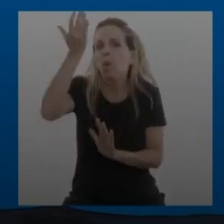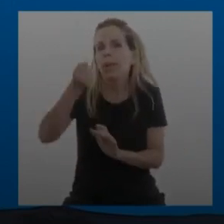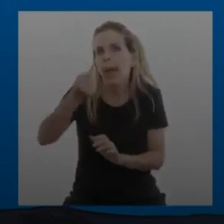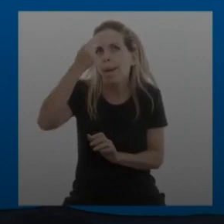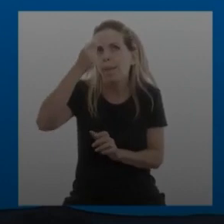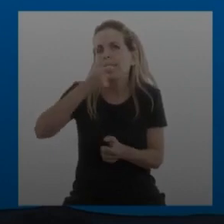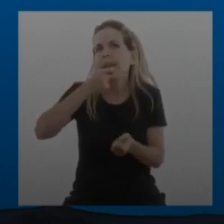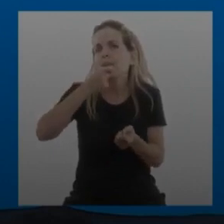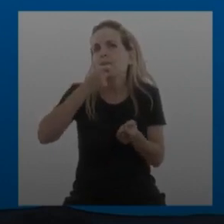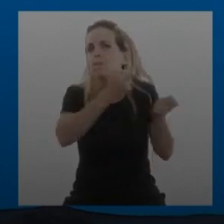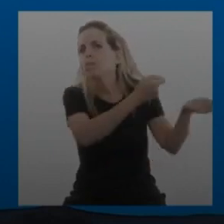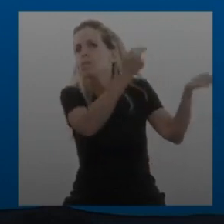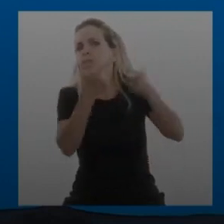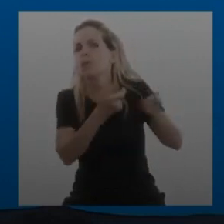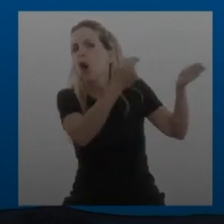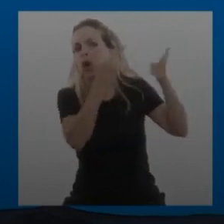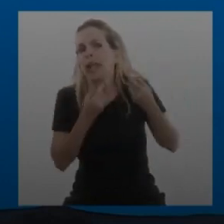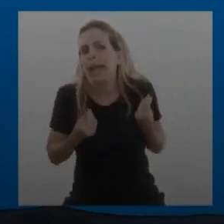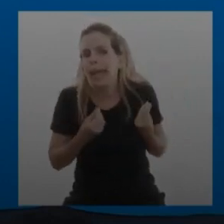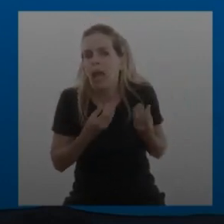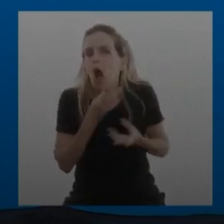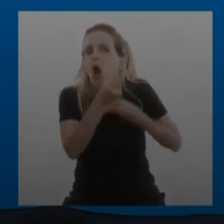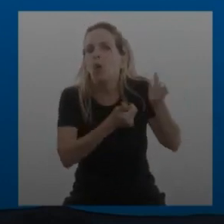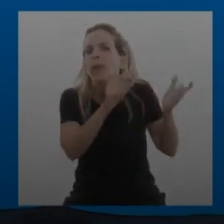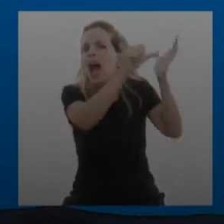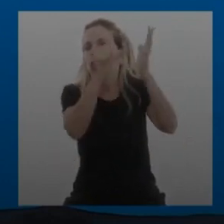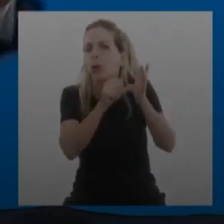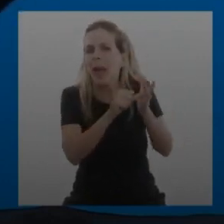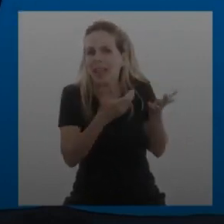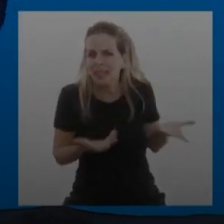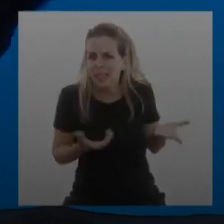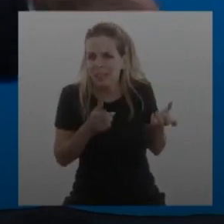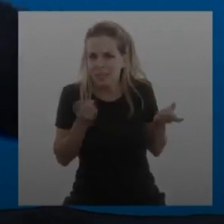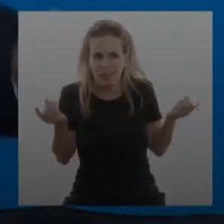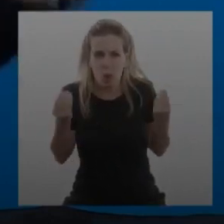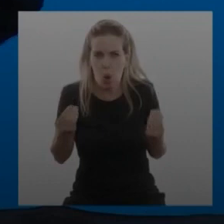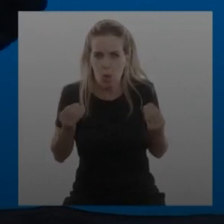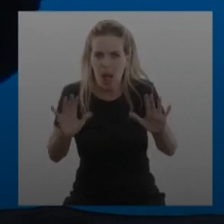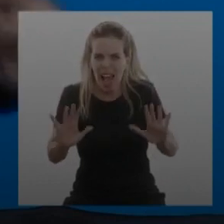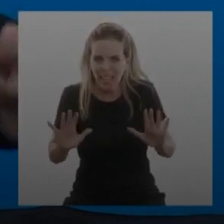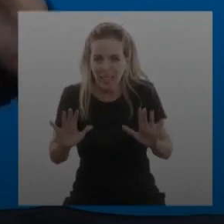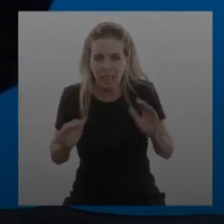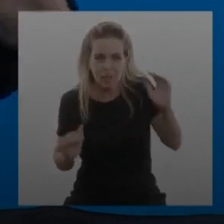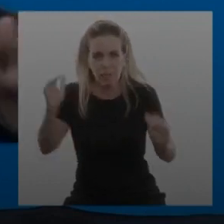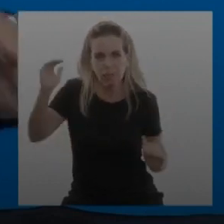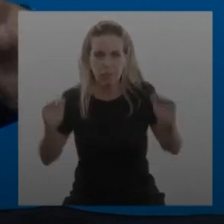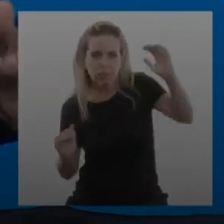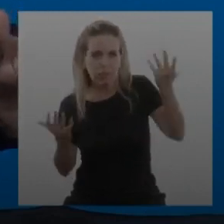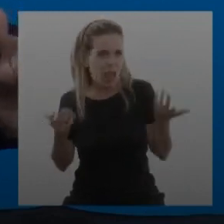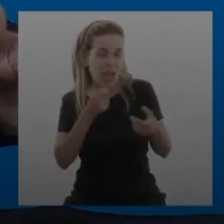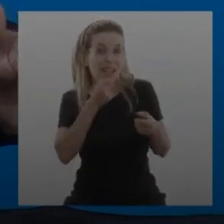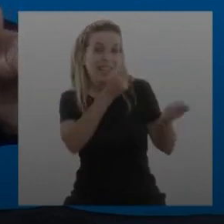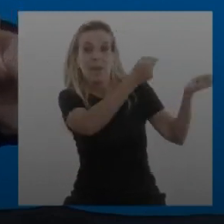de textiles y cuando abrimos la importación de los textiles lo único que hacemos es mandar a la muerte a todas estas